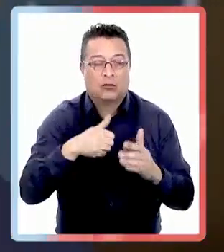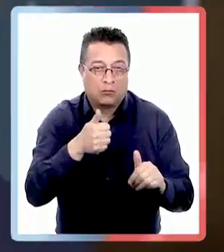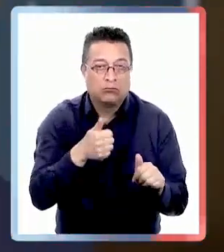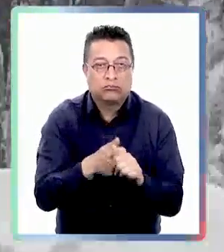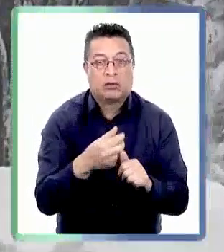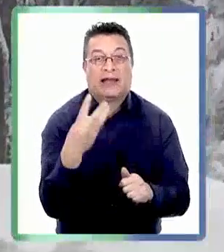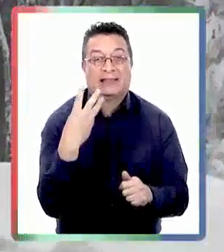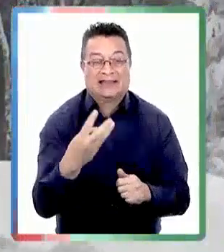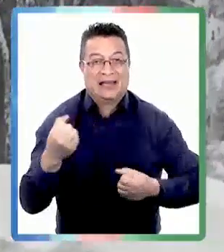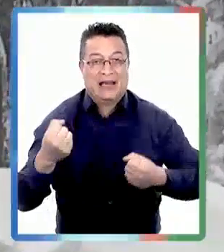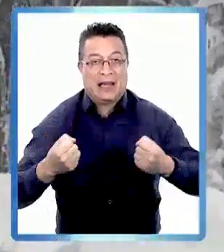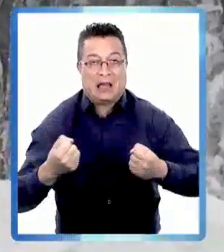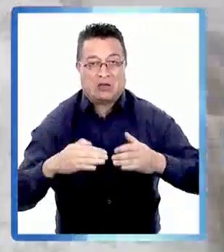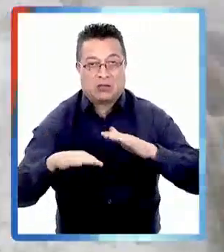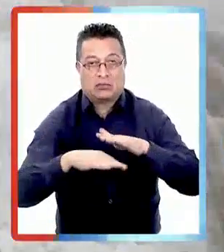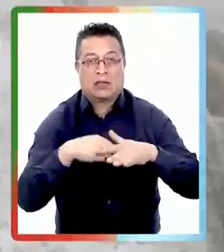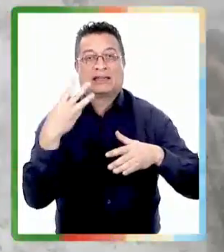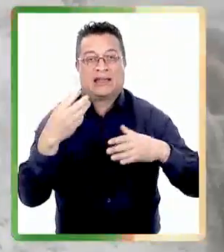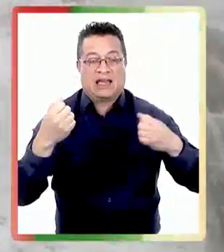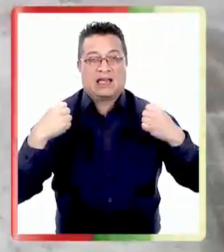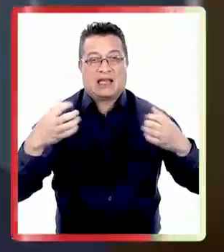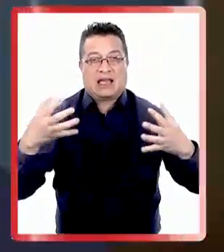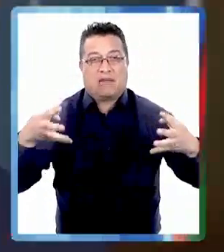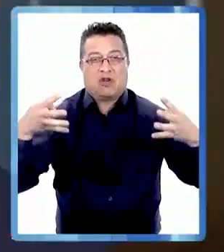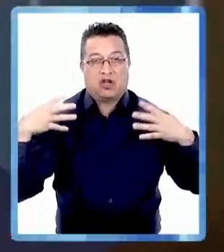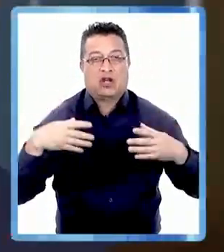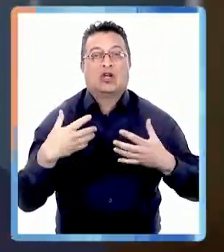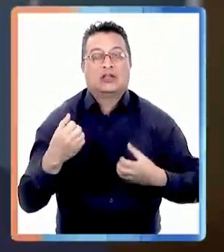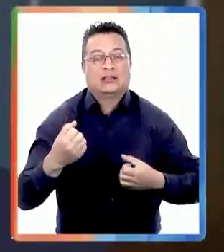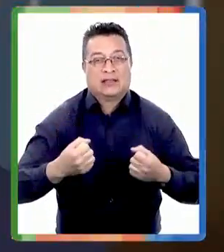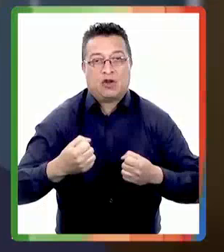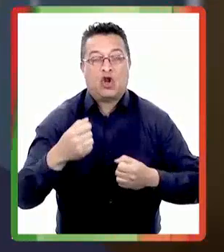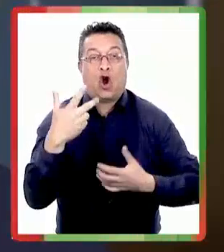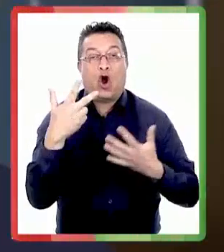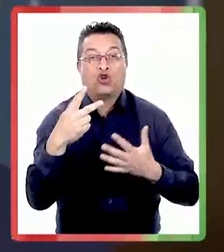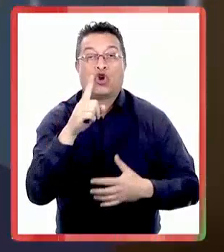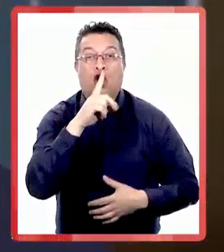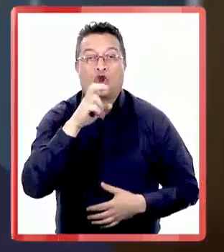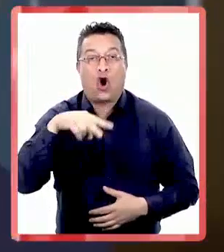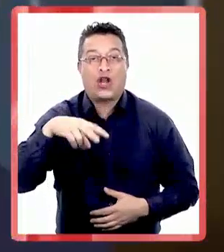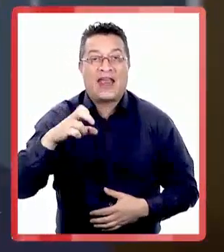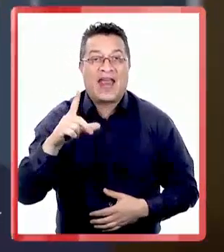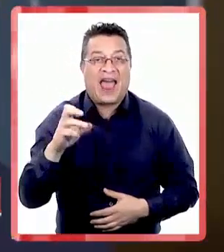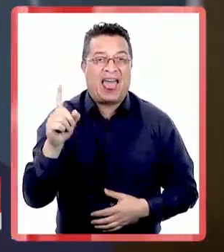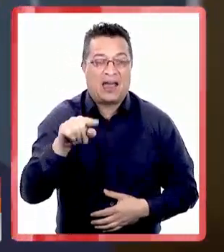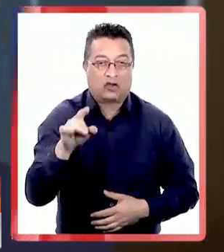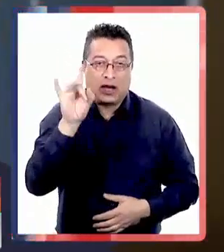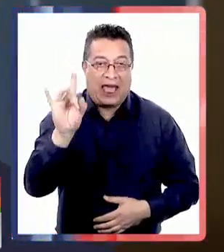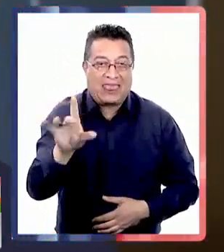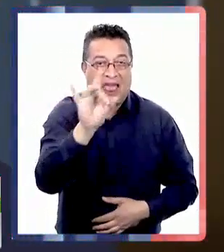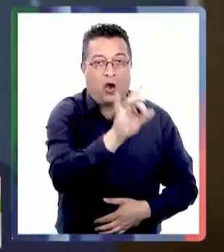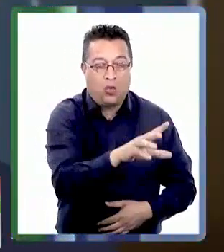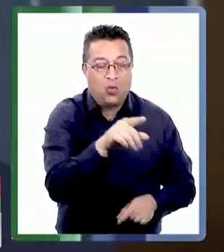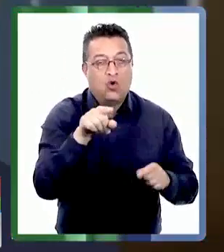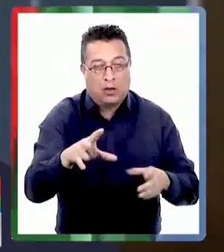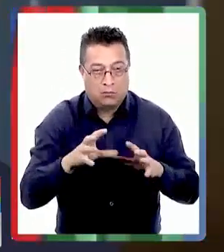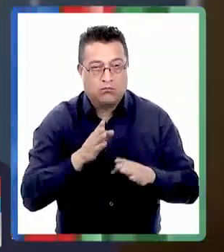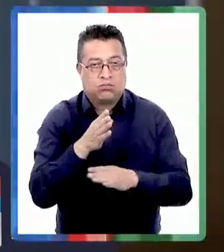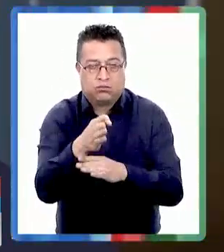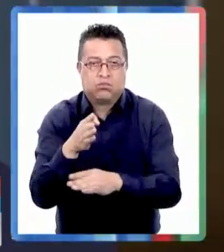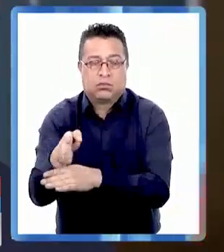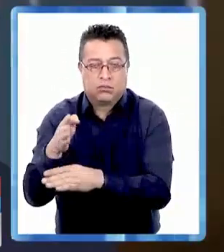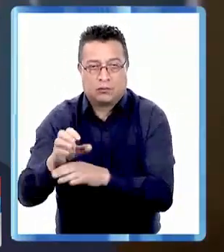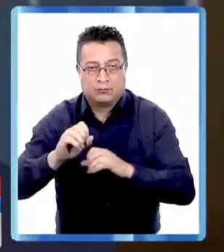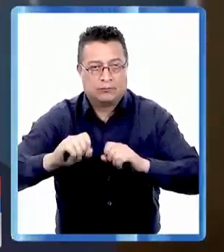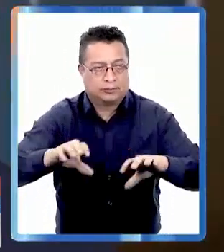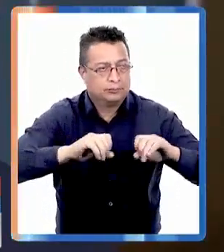como auxiliares las tres camionetas como te digo y los tres camiones saleros que son de ocho toneladas cada uno así que estábamos digamos trabajando